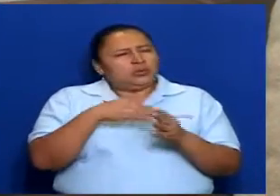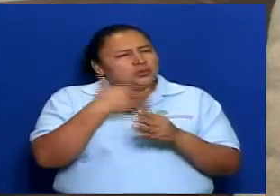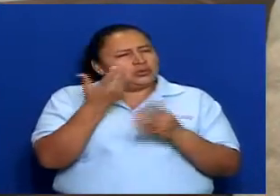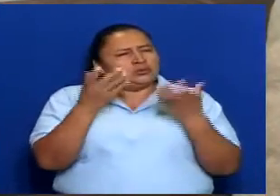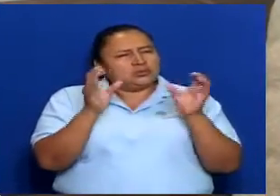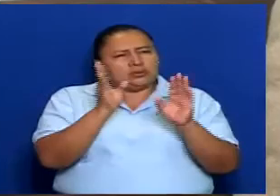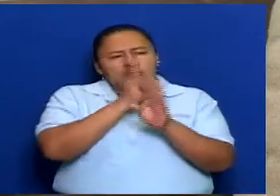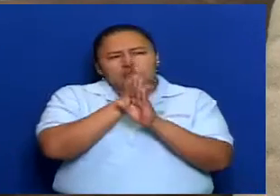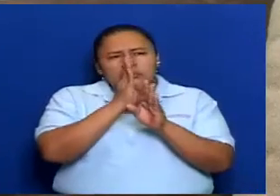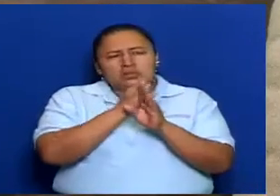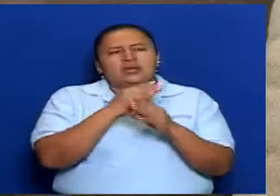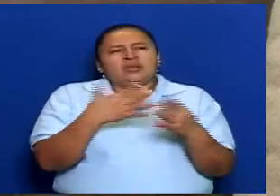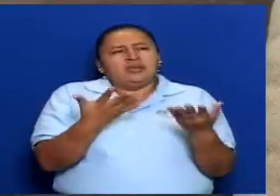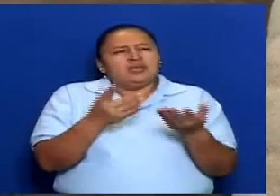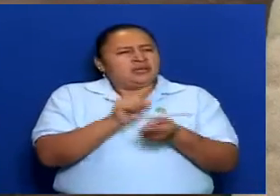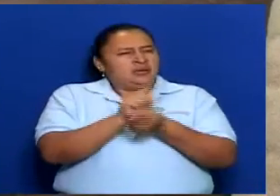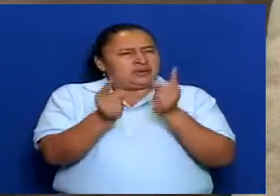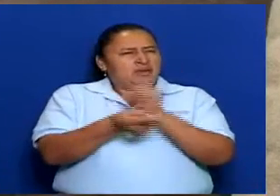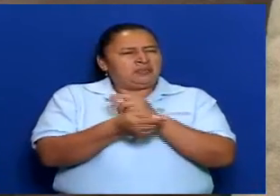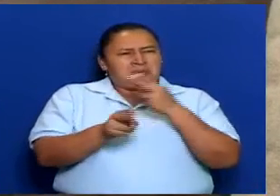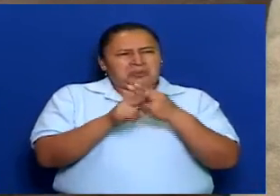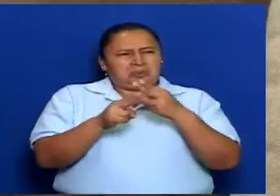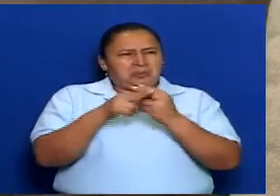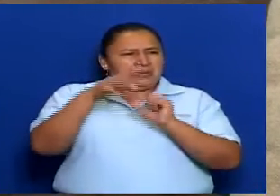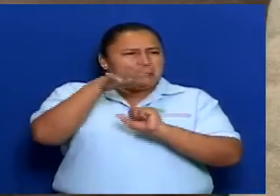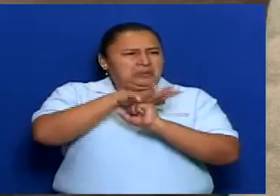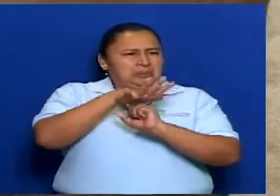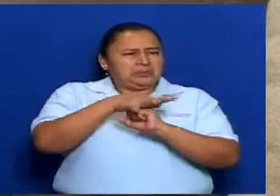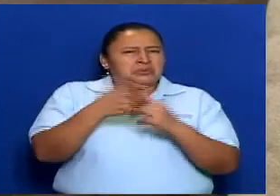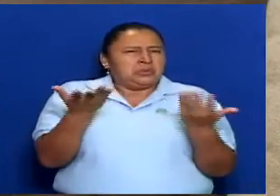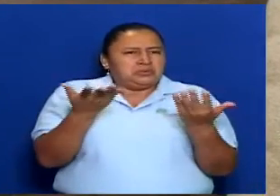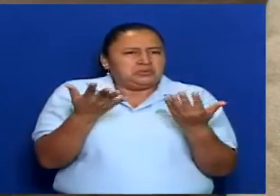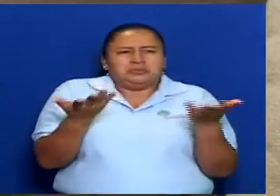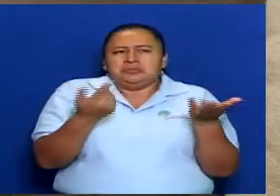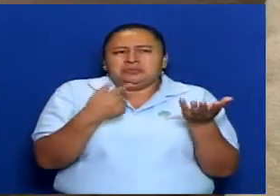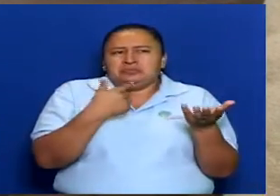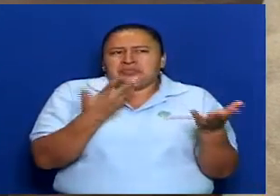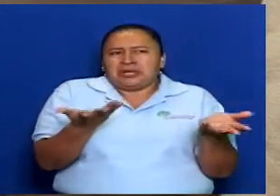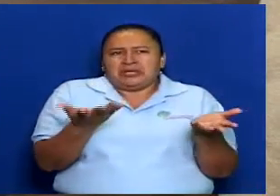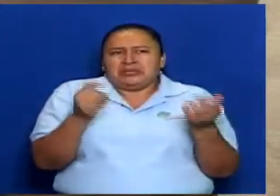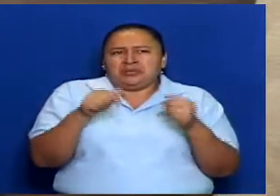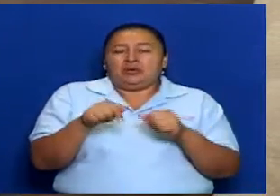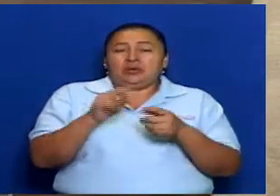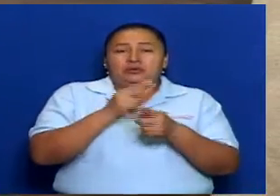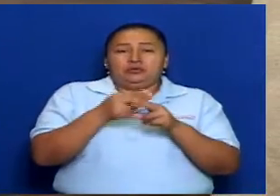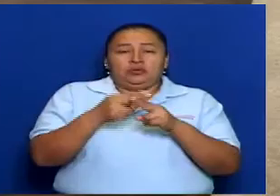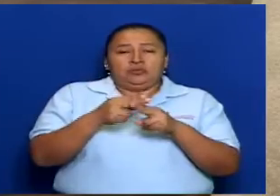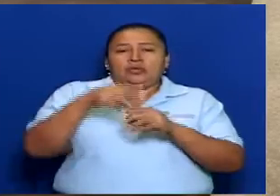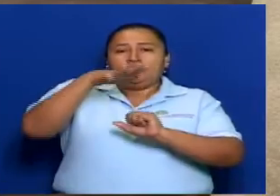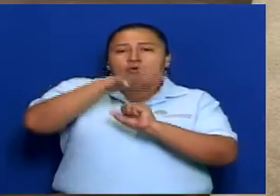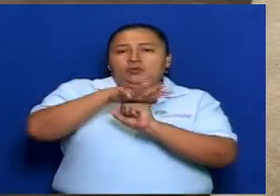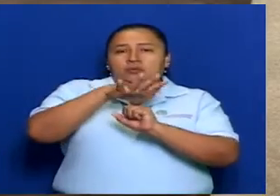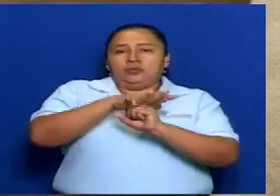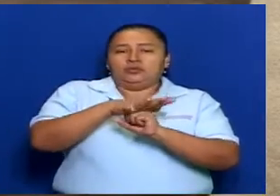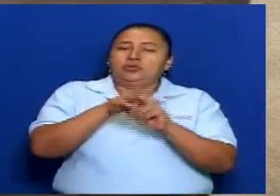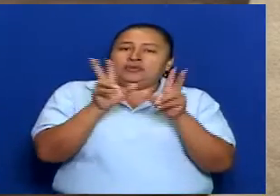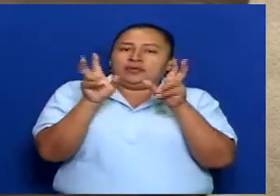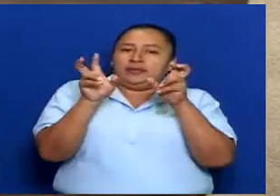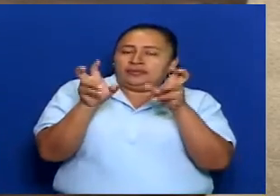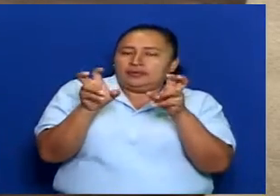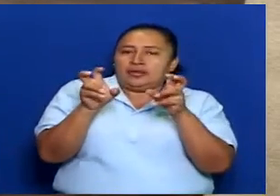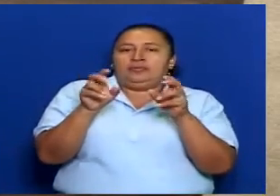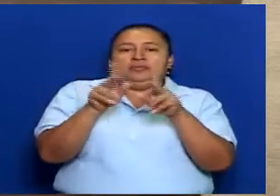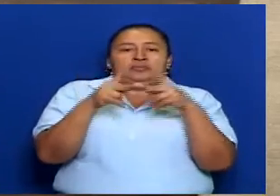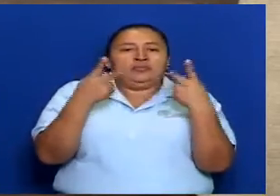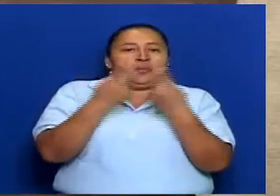de la comisión es el cambio del nombre del órgano parlamentario que ahora se llama Comisión de Asuntos de